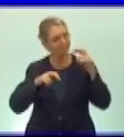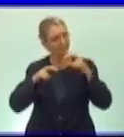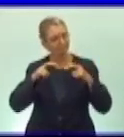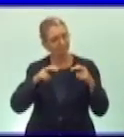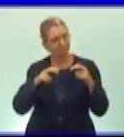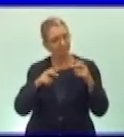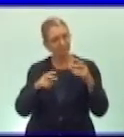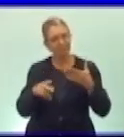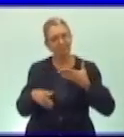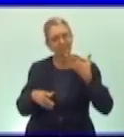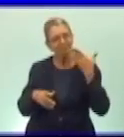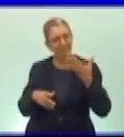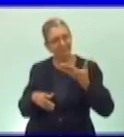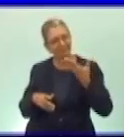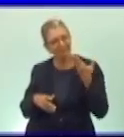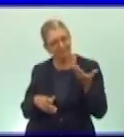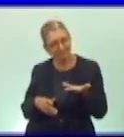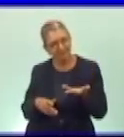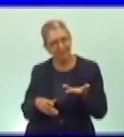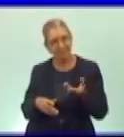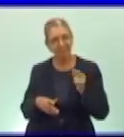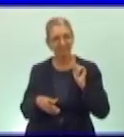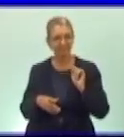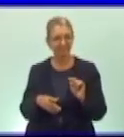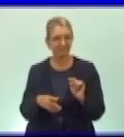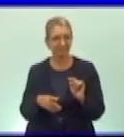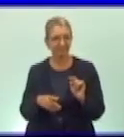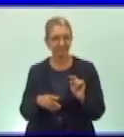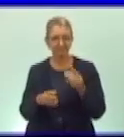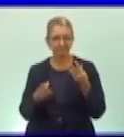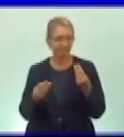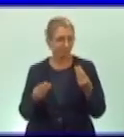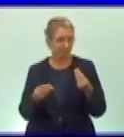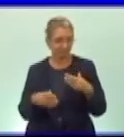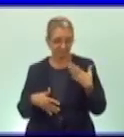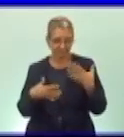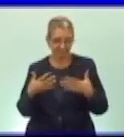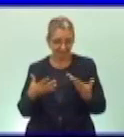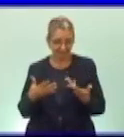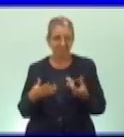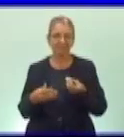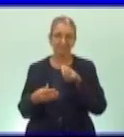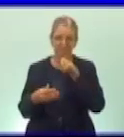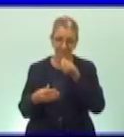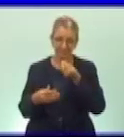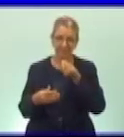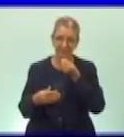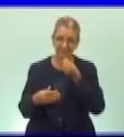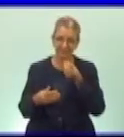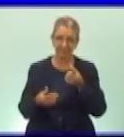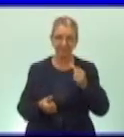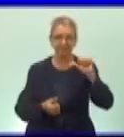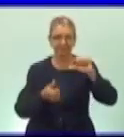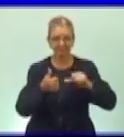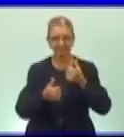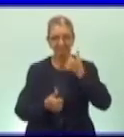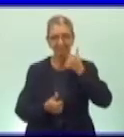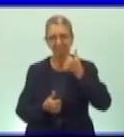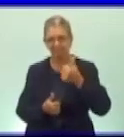contar anécdotas y hacer diversas actividades que les permitan comportarse